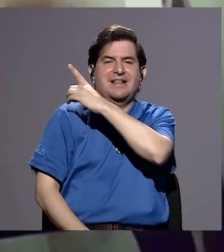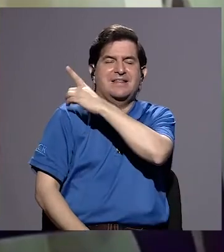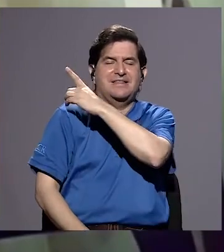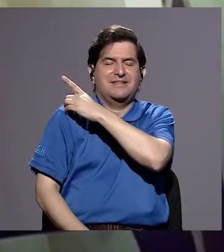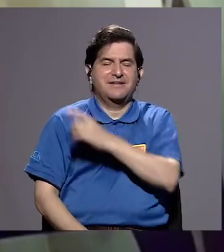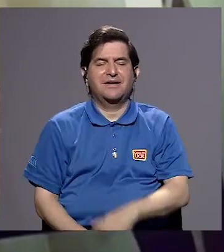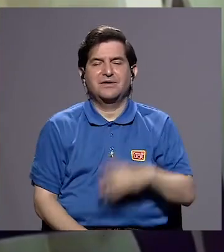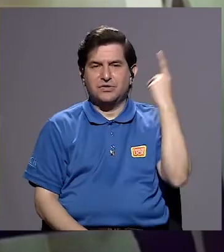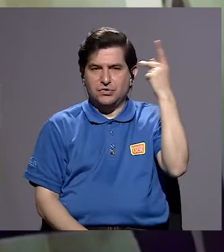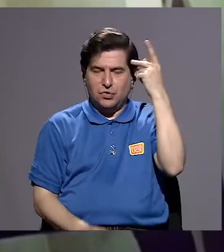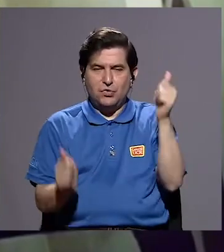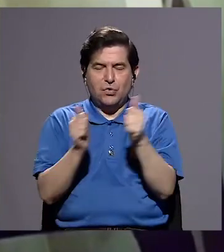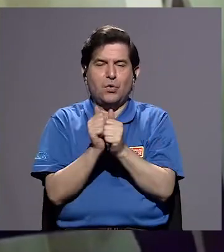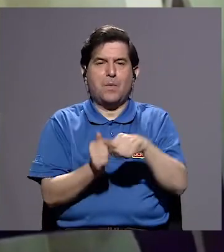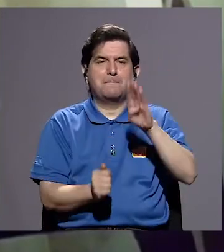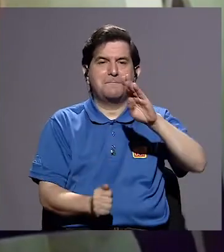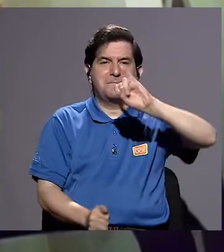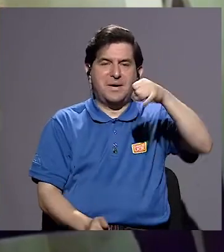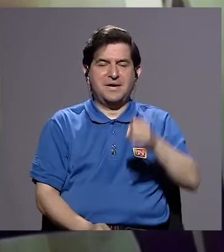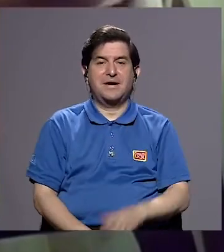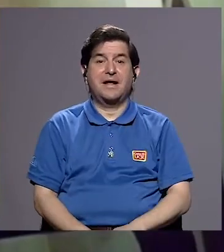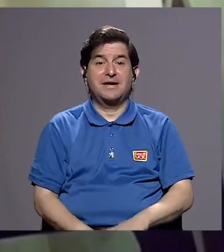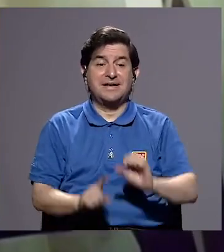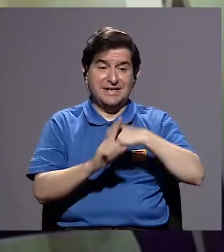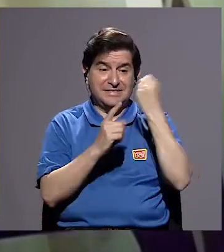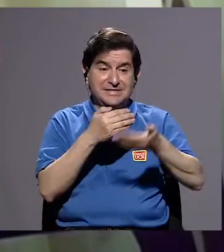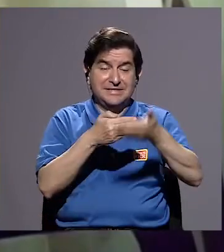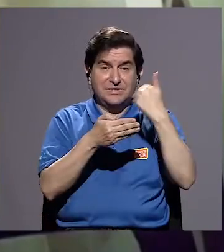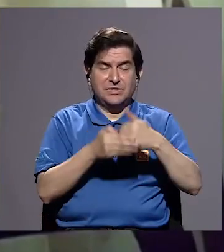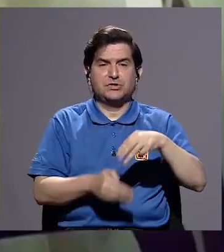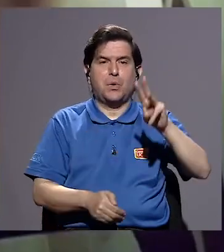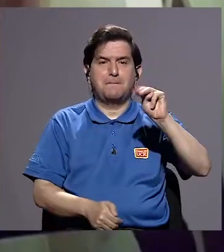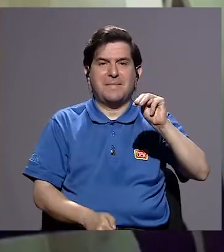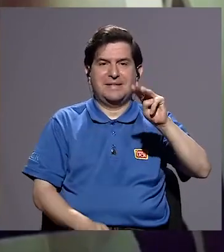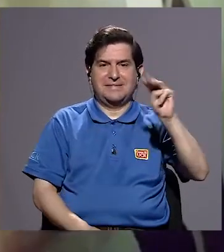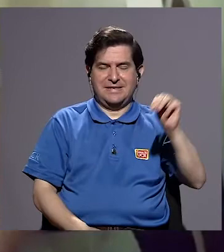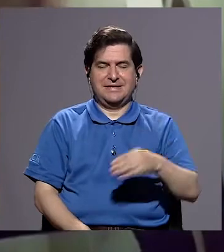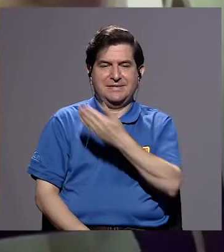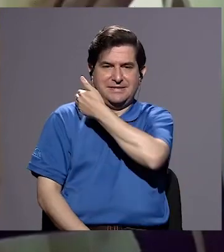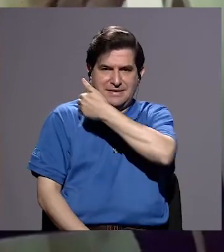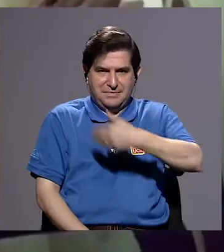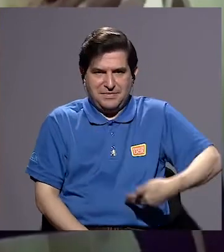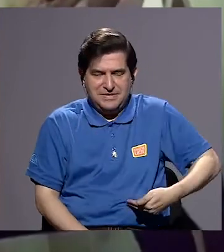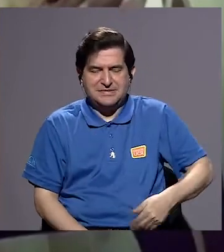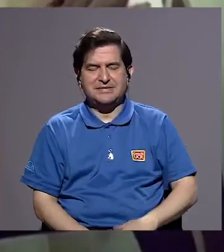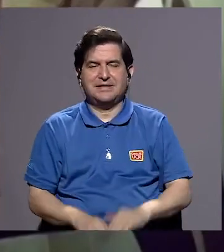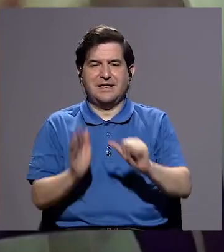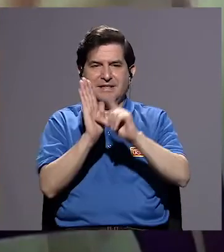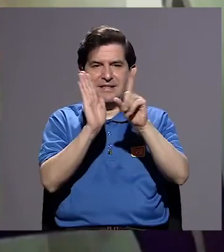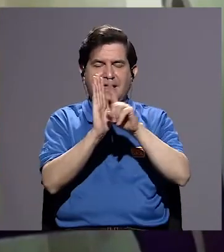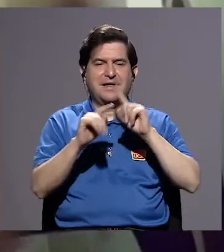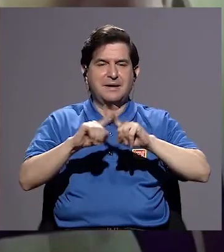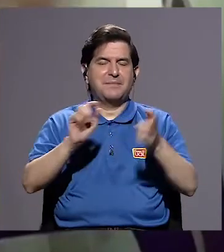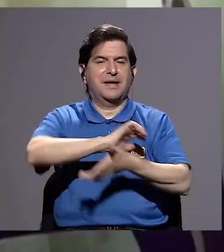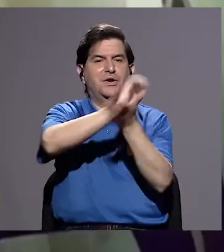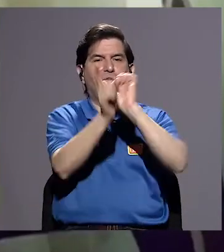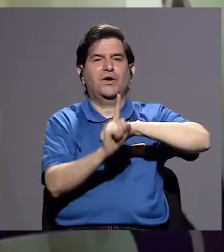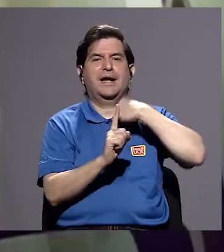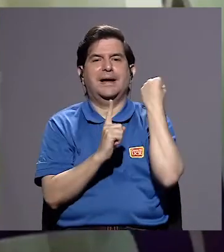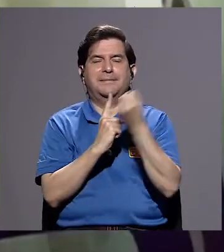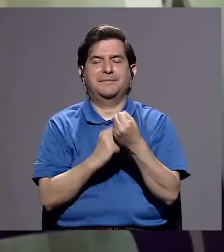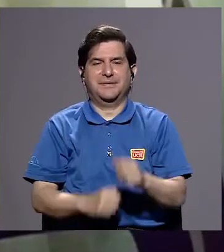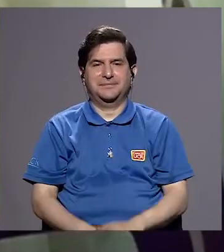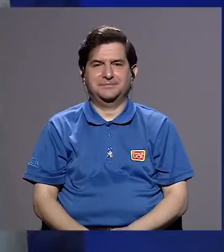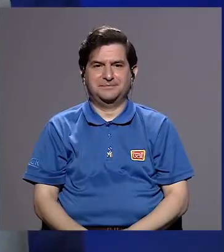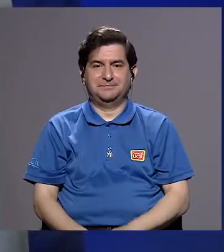con Bernal Jiménez. Fue cuando se dio lo de Martíl de Marín, que iba a ser la presidenta de la Asamblea Legislativa, y le dieron vuelta.